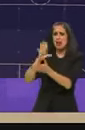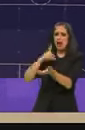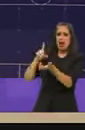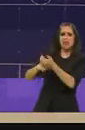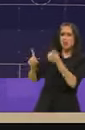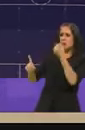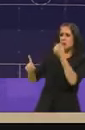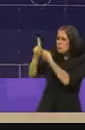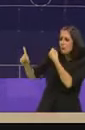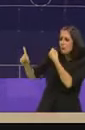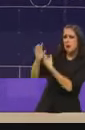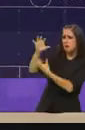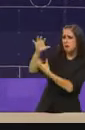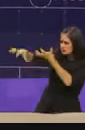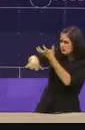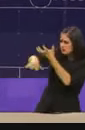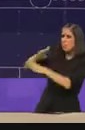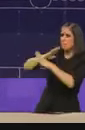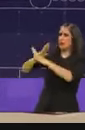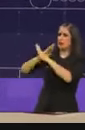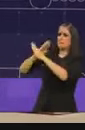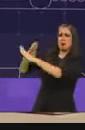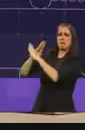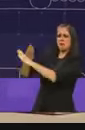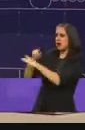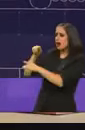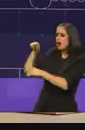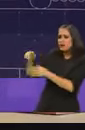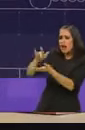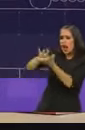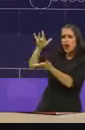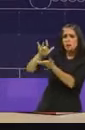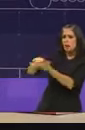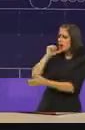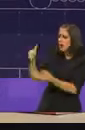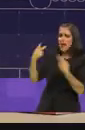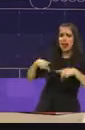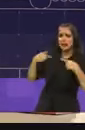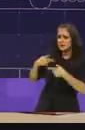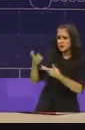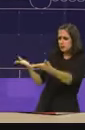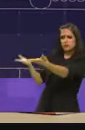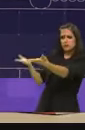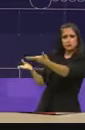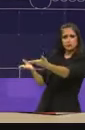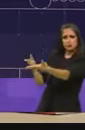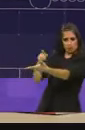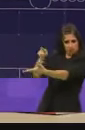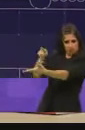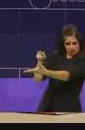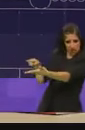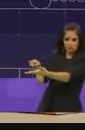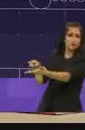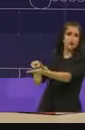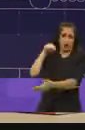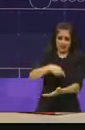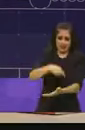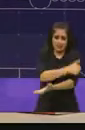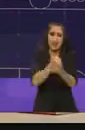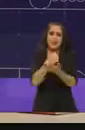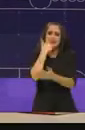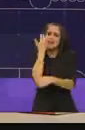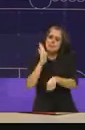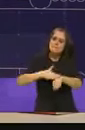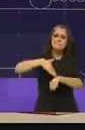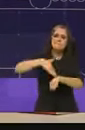y que lo que quieres blindar en lugar de abrirnos esta ciudad merece más y por eso te lo digo soy el